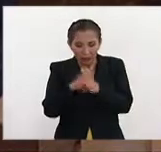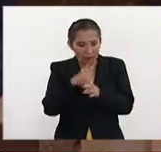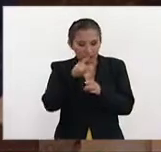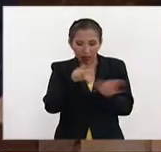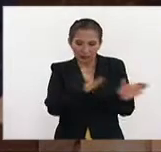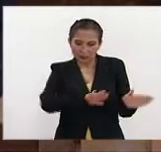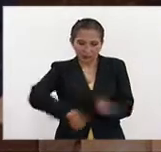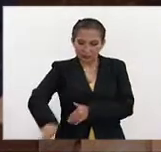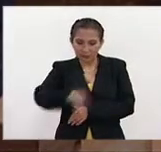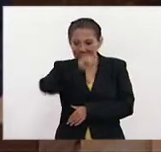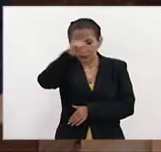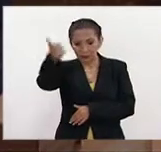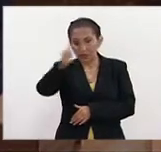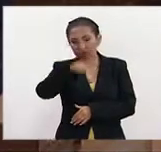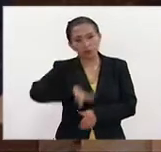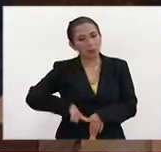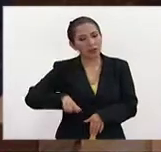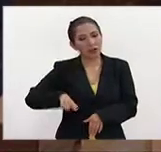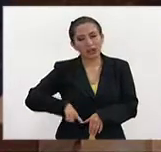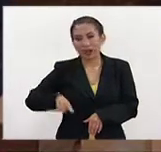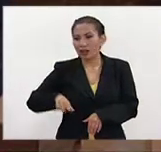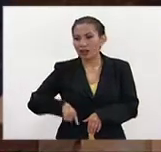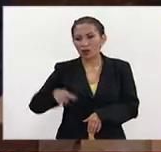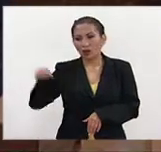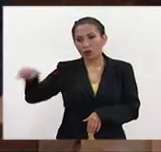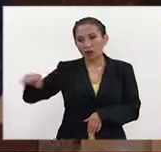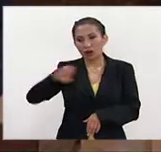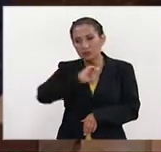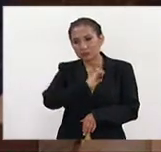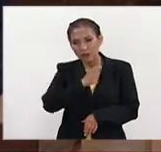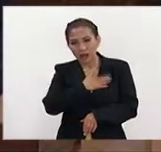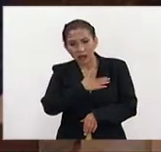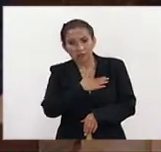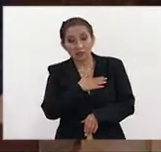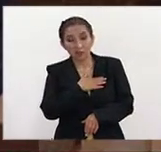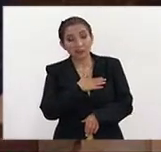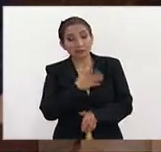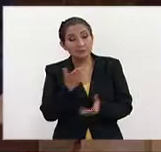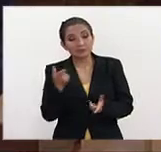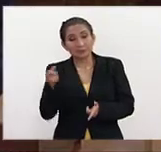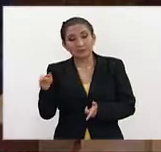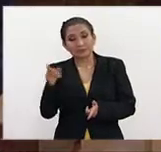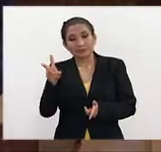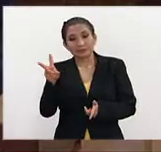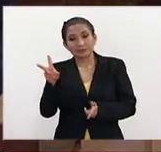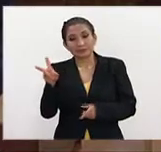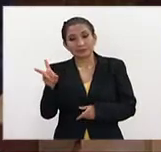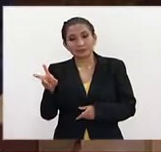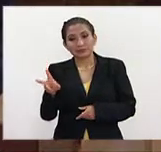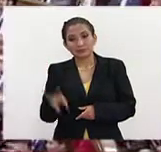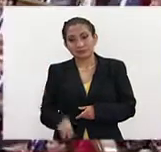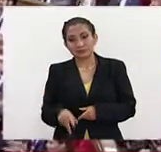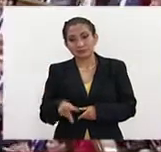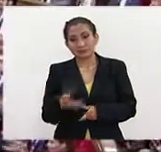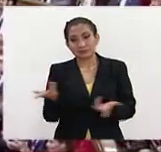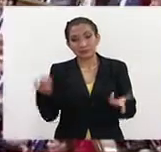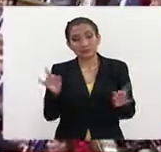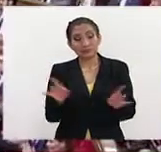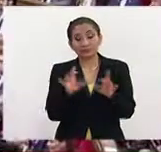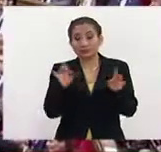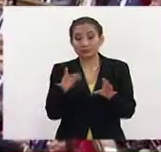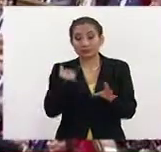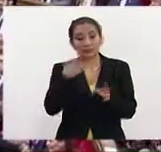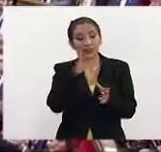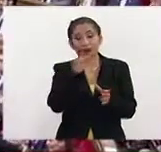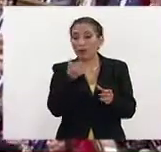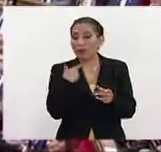solución no puede partir de los gobernantes del Gobierno central, algunos de los cuales se han literalmente, bueno, metafóricamente quemado